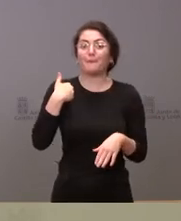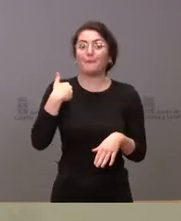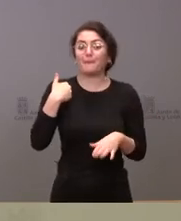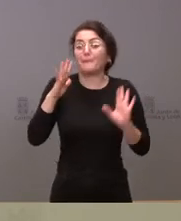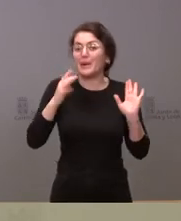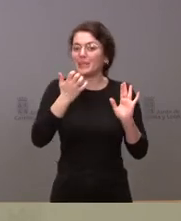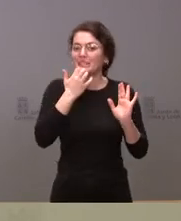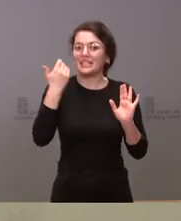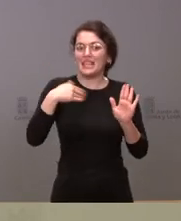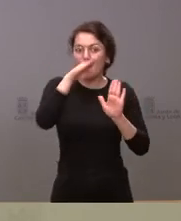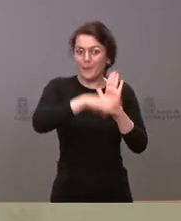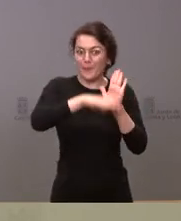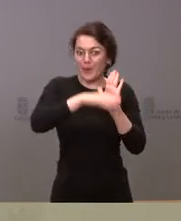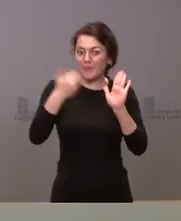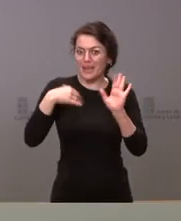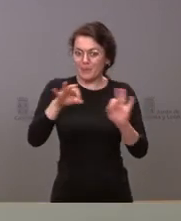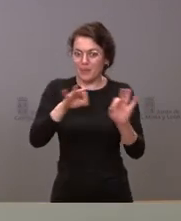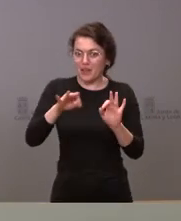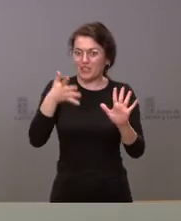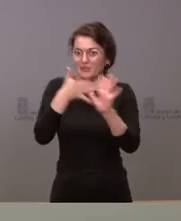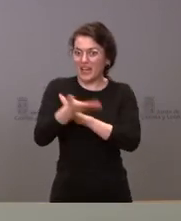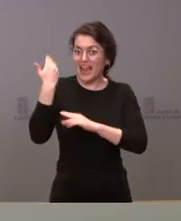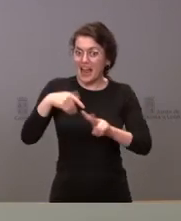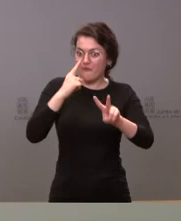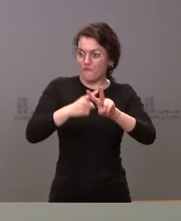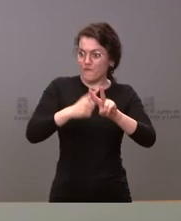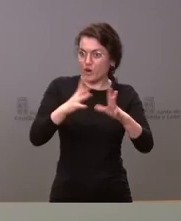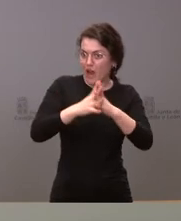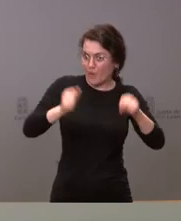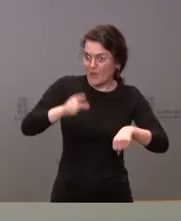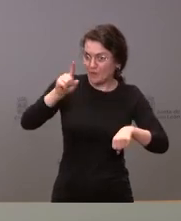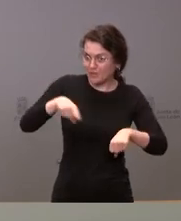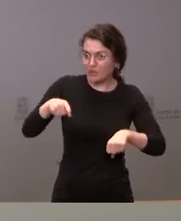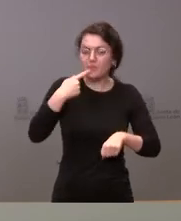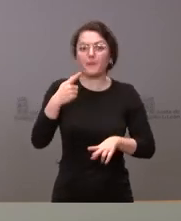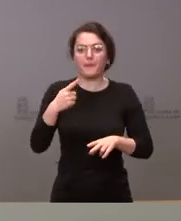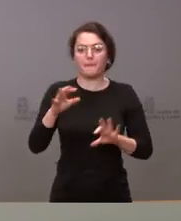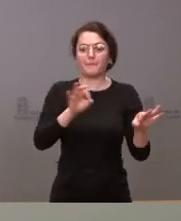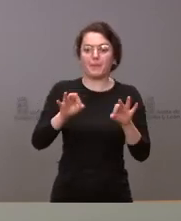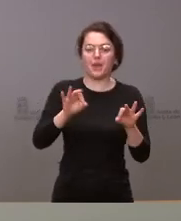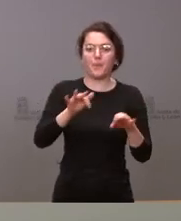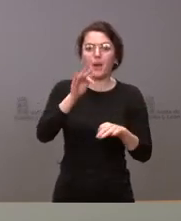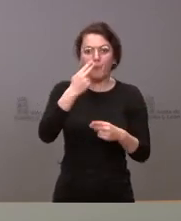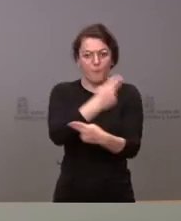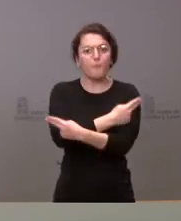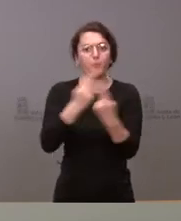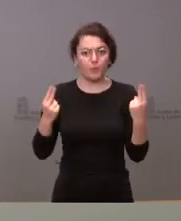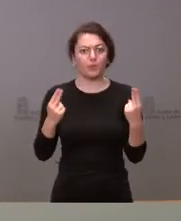programático con vos cerrado. No solo está preparado sino que es público y ustedes lo pueden consultar se publicó en aquel momento y es un